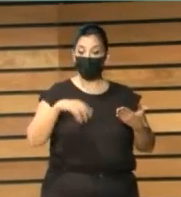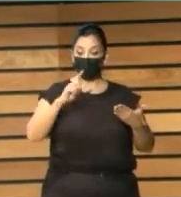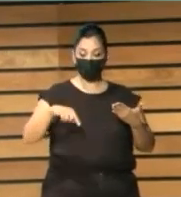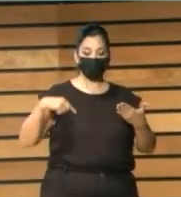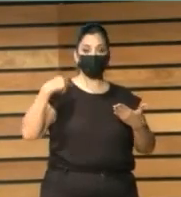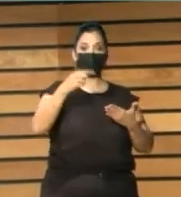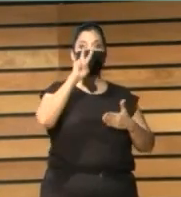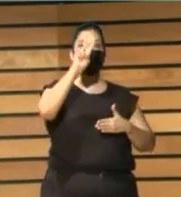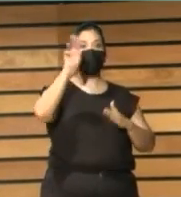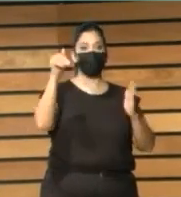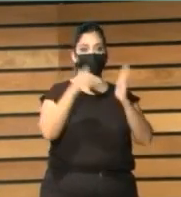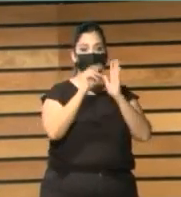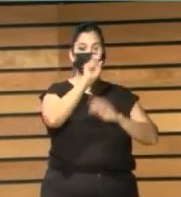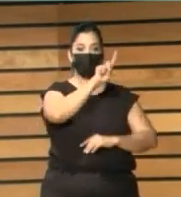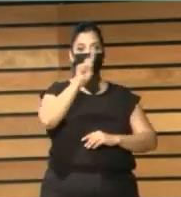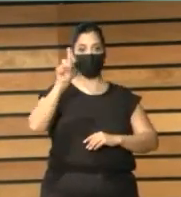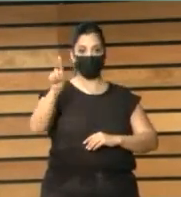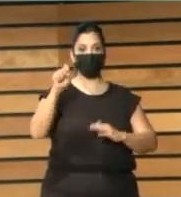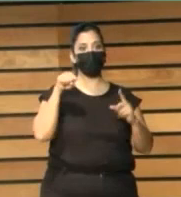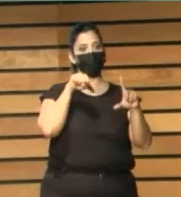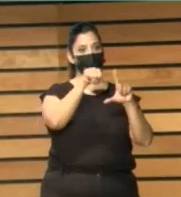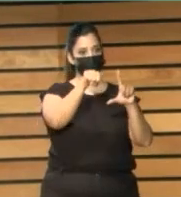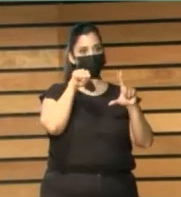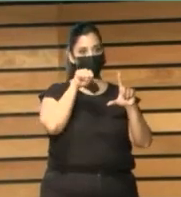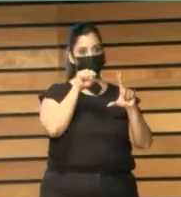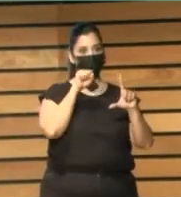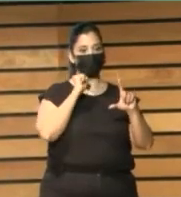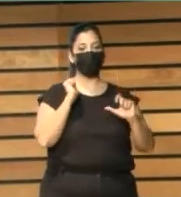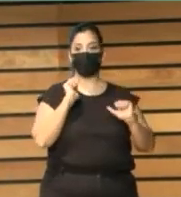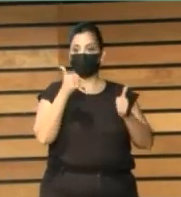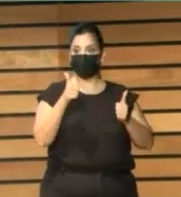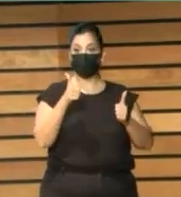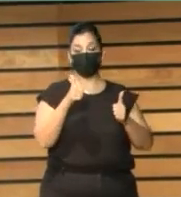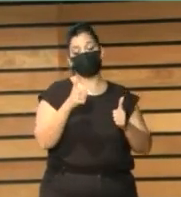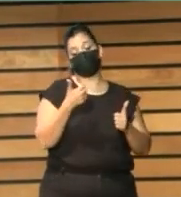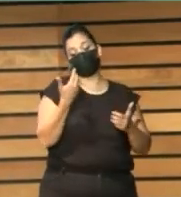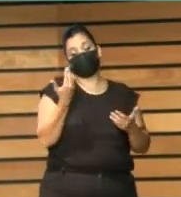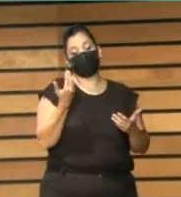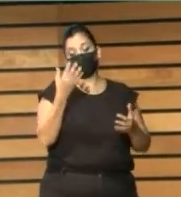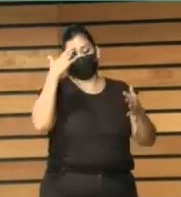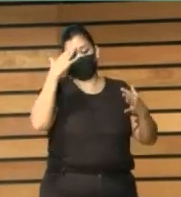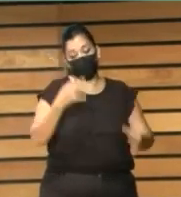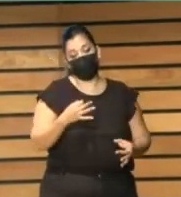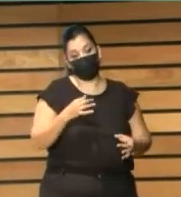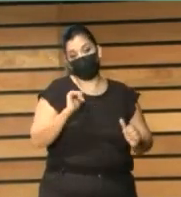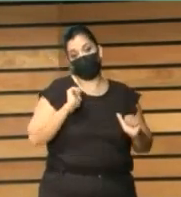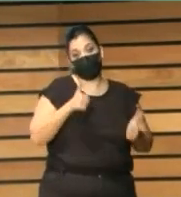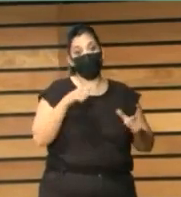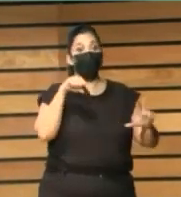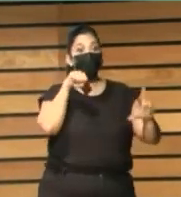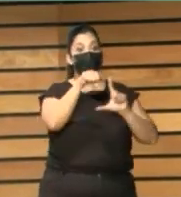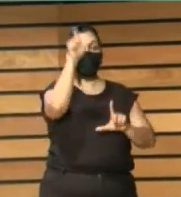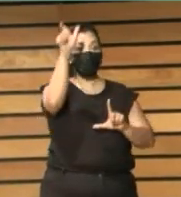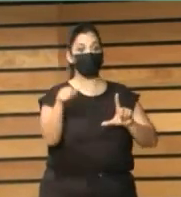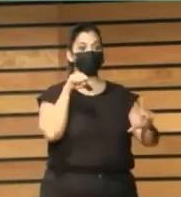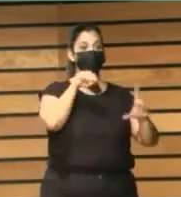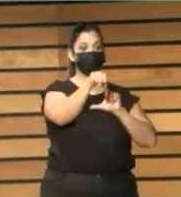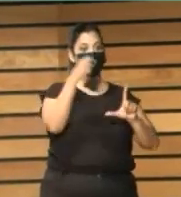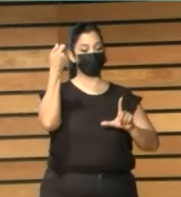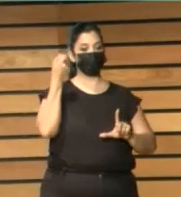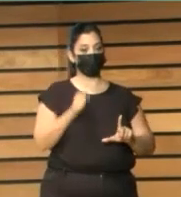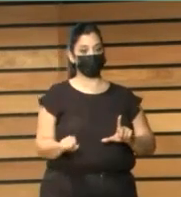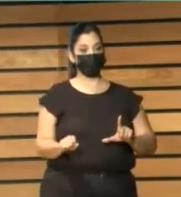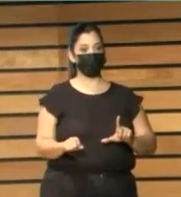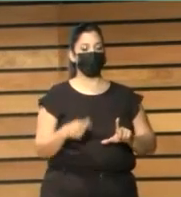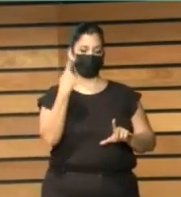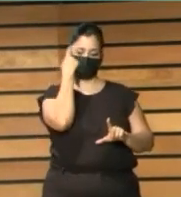2011 en YouTube. Posiblemente los booktubers, que es uno de los fenómenos que sabéis